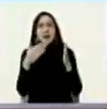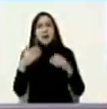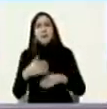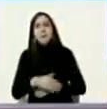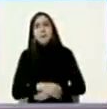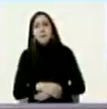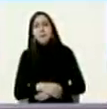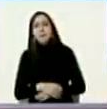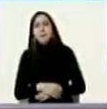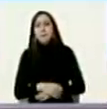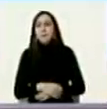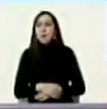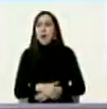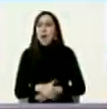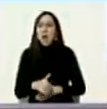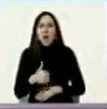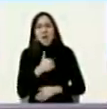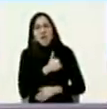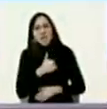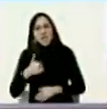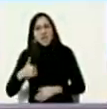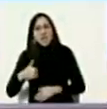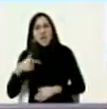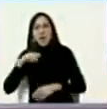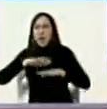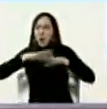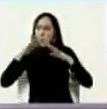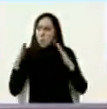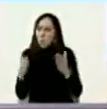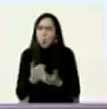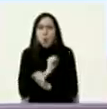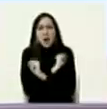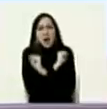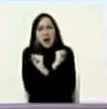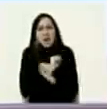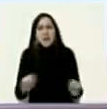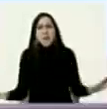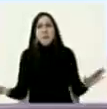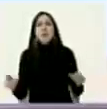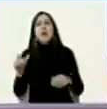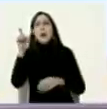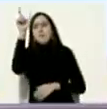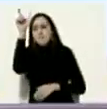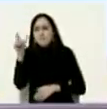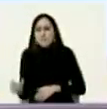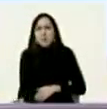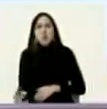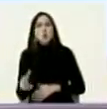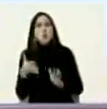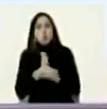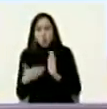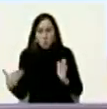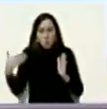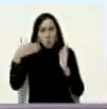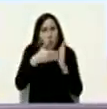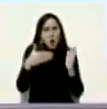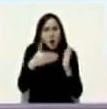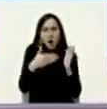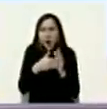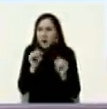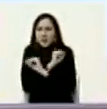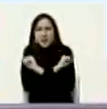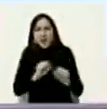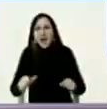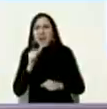le dije tú sabes quién es el que más quiere en el mundo que se acabe las guerras el intervencionismo y ese papel y hegemónico